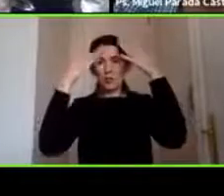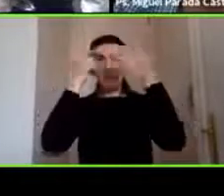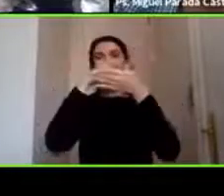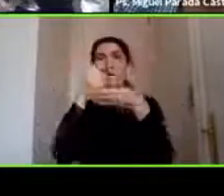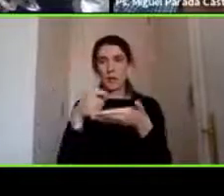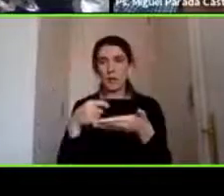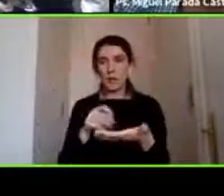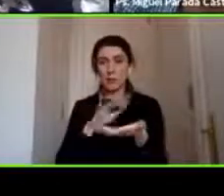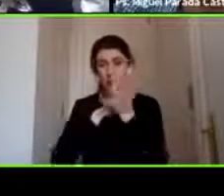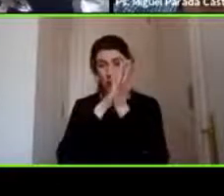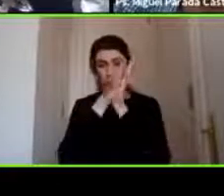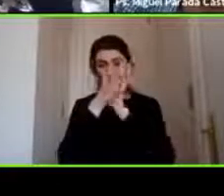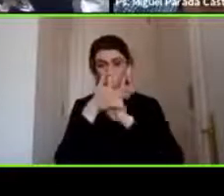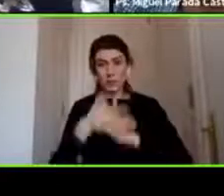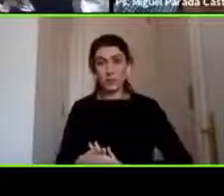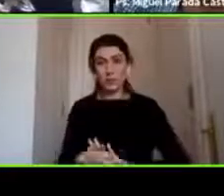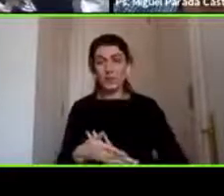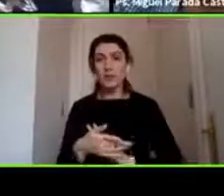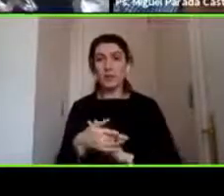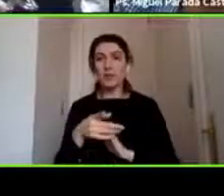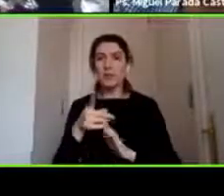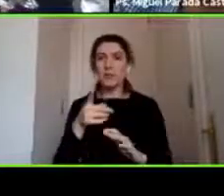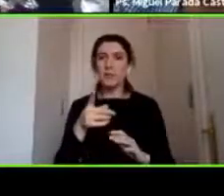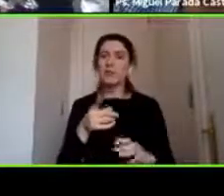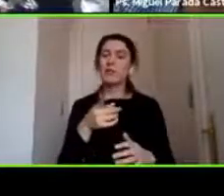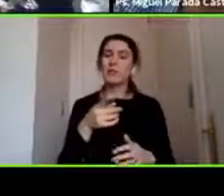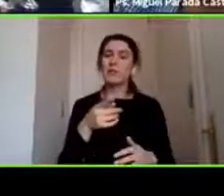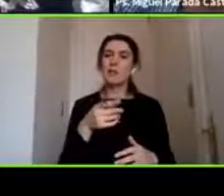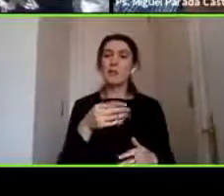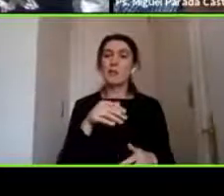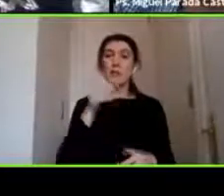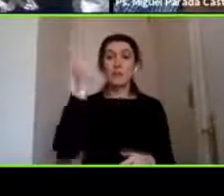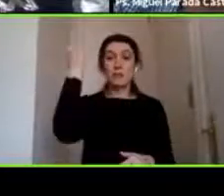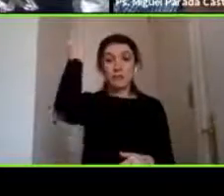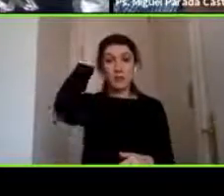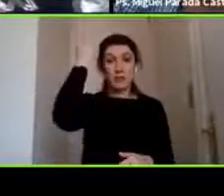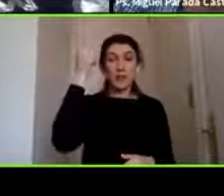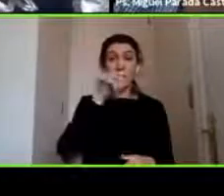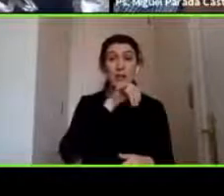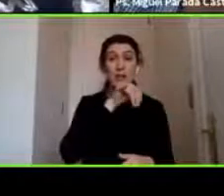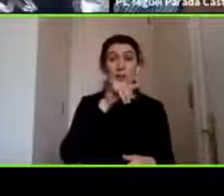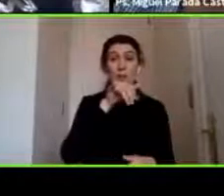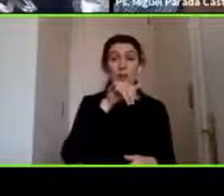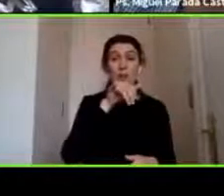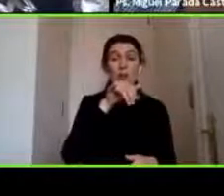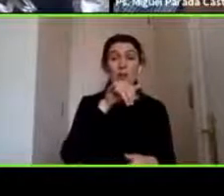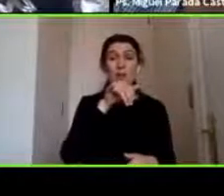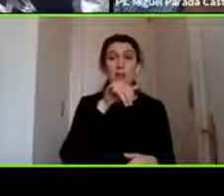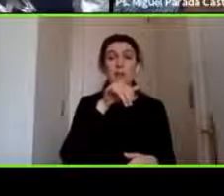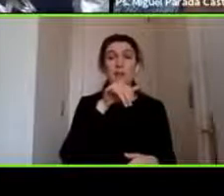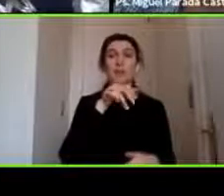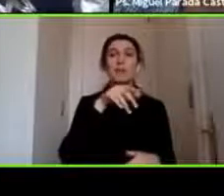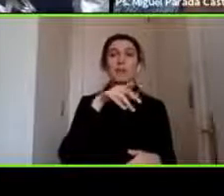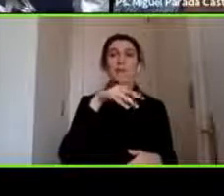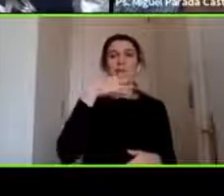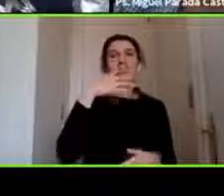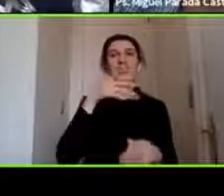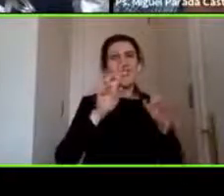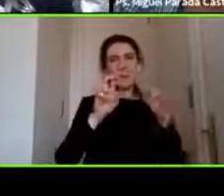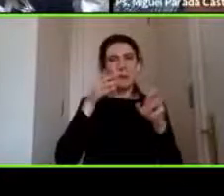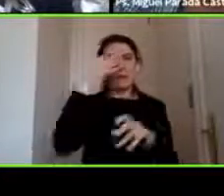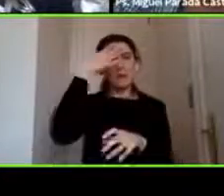completa va a ser en estos primeros días con respecto a esta amnesia postraumática una vez que el paciente haya